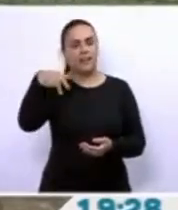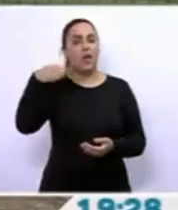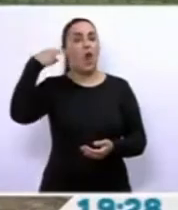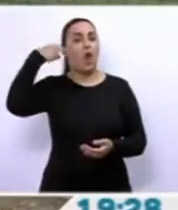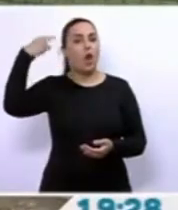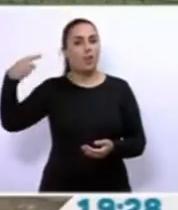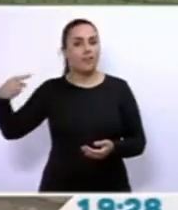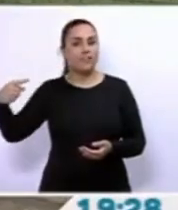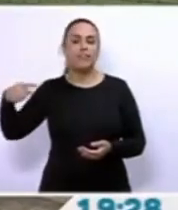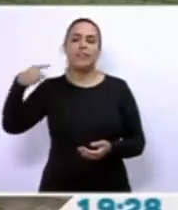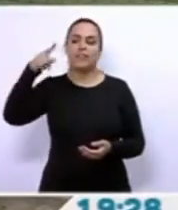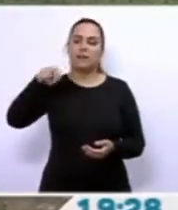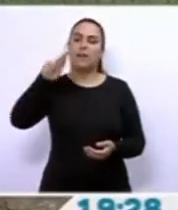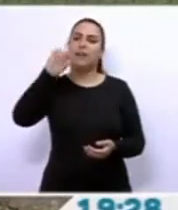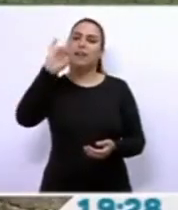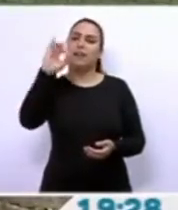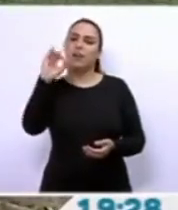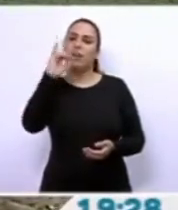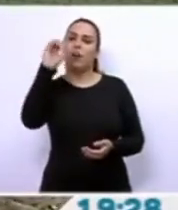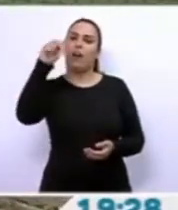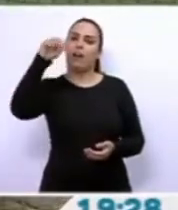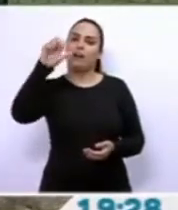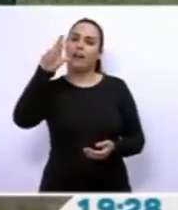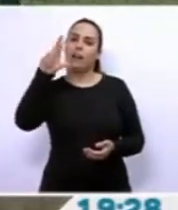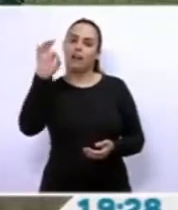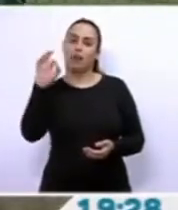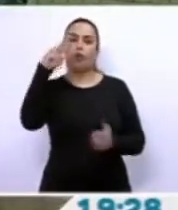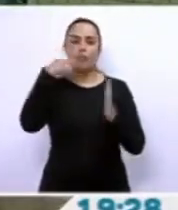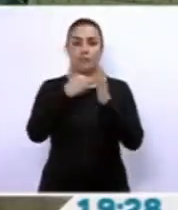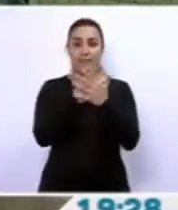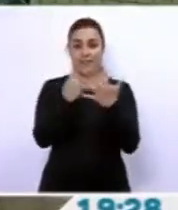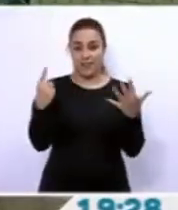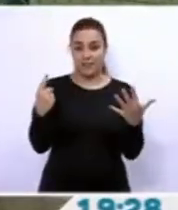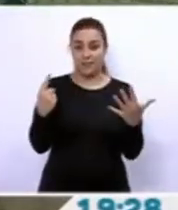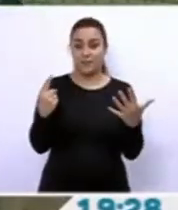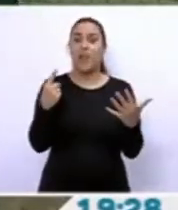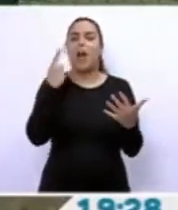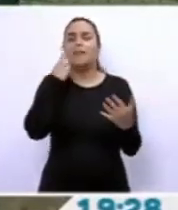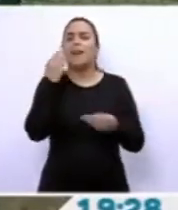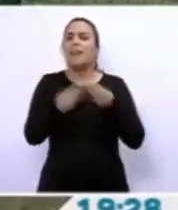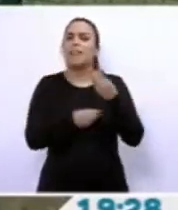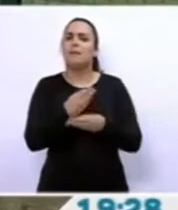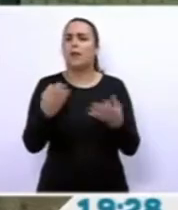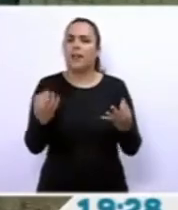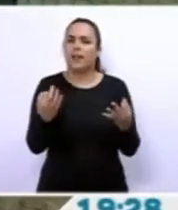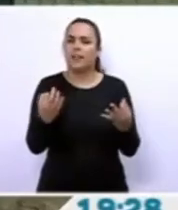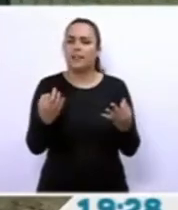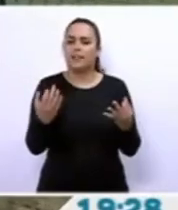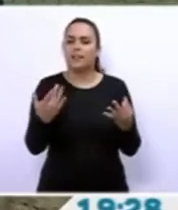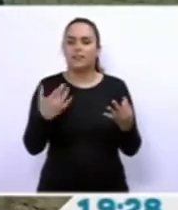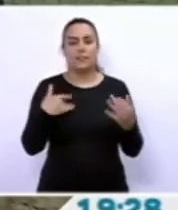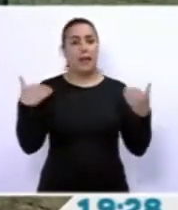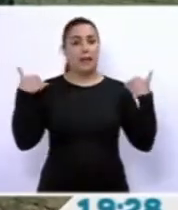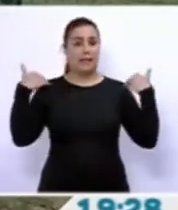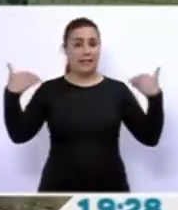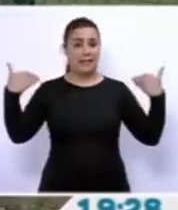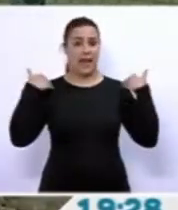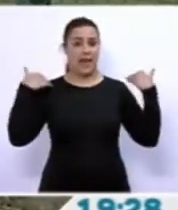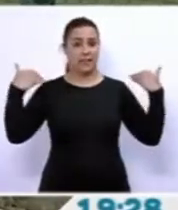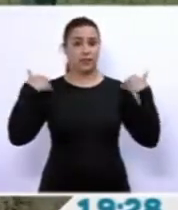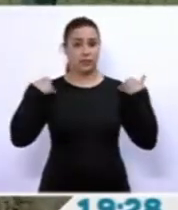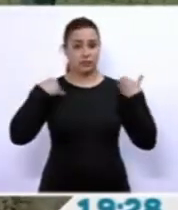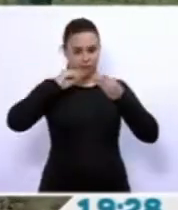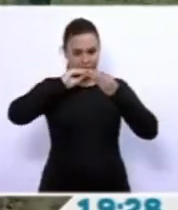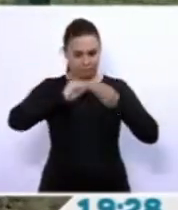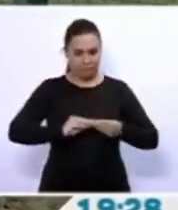y estuvo en Río de Janeiro 2016. ¿Ella qué ha tenido que hacer? Se ha montado un auténtico gimnasio de arriba a